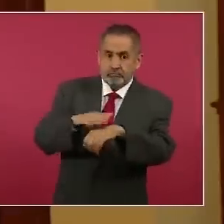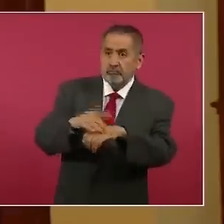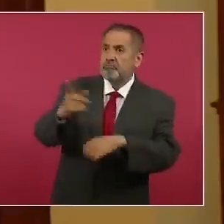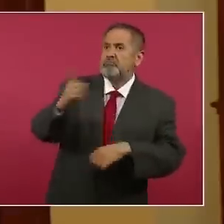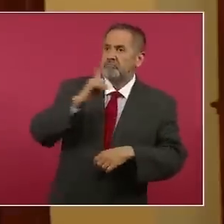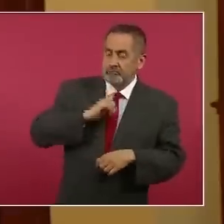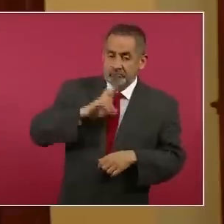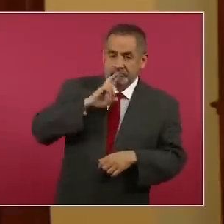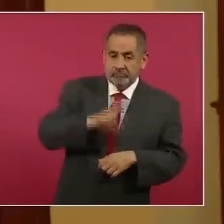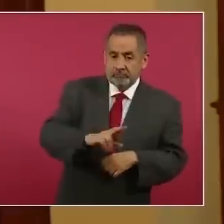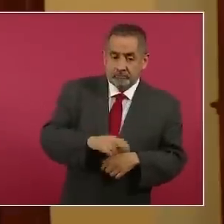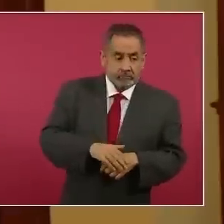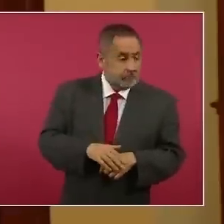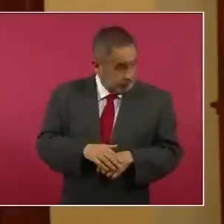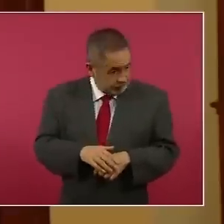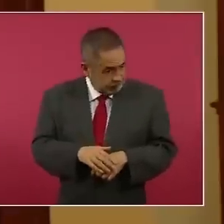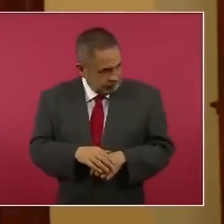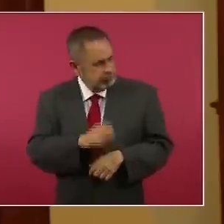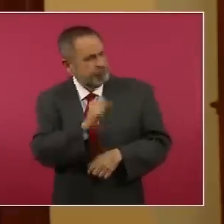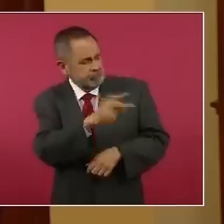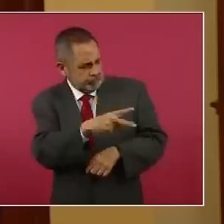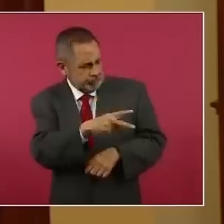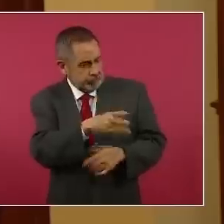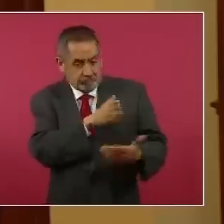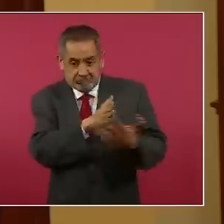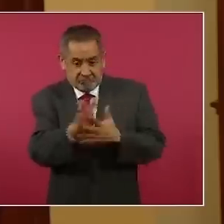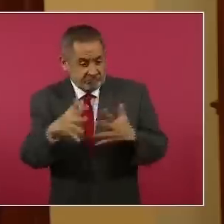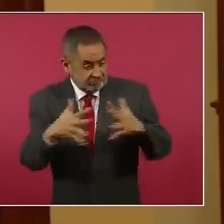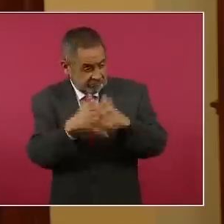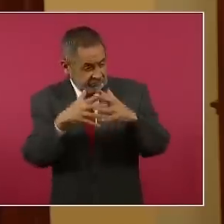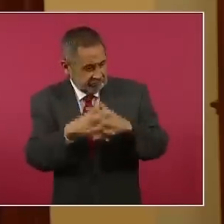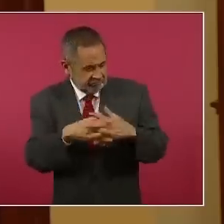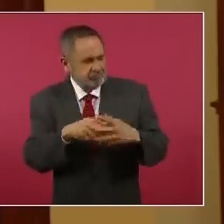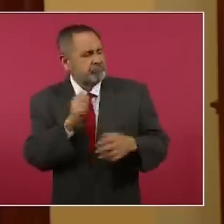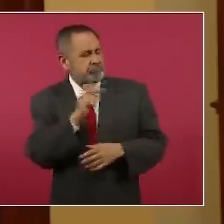su respuesta. Ahí la espero con el Ejército.